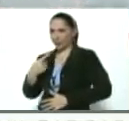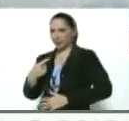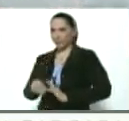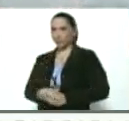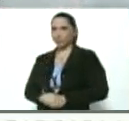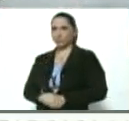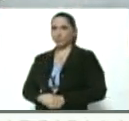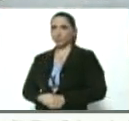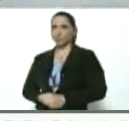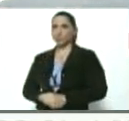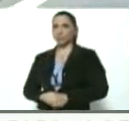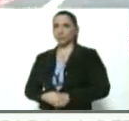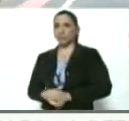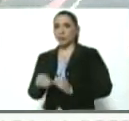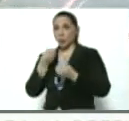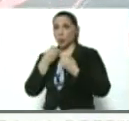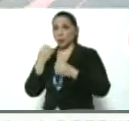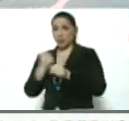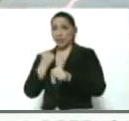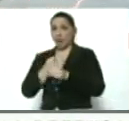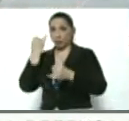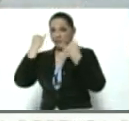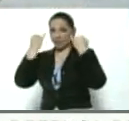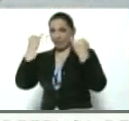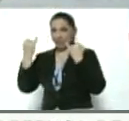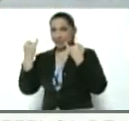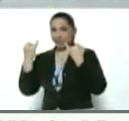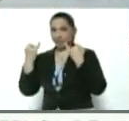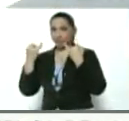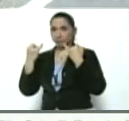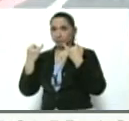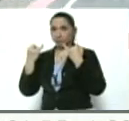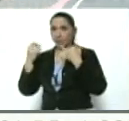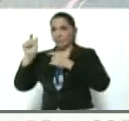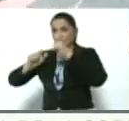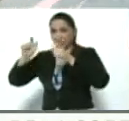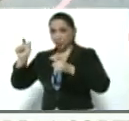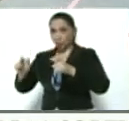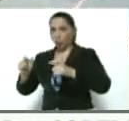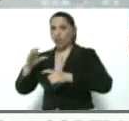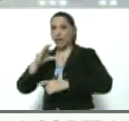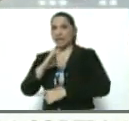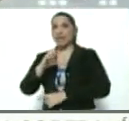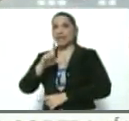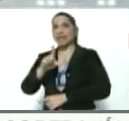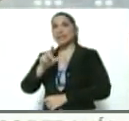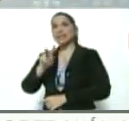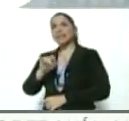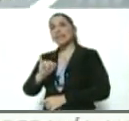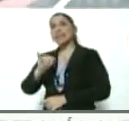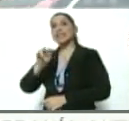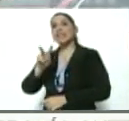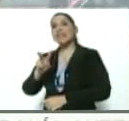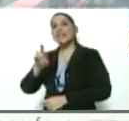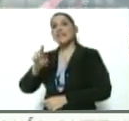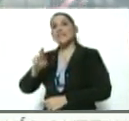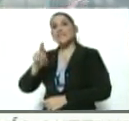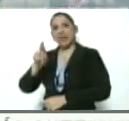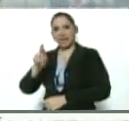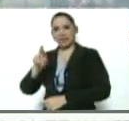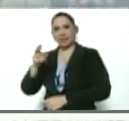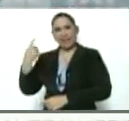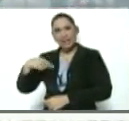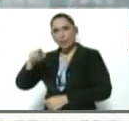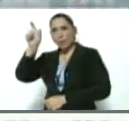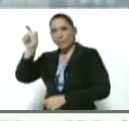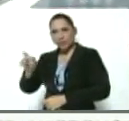por labores de inteligencia infiltrada la figura de Cliver Alcalá Cordones. Teníamos una persona que estaba muy cerca